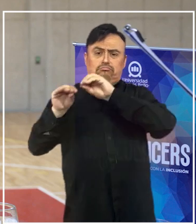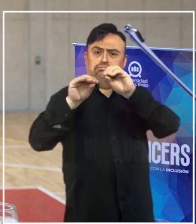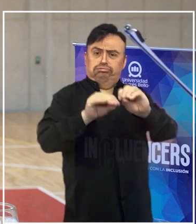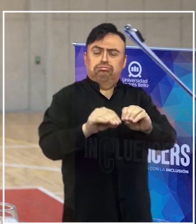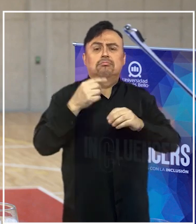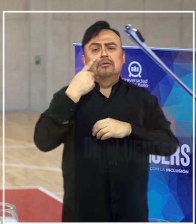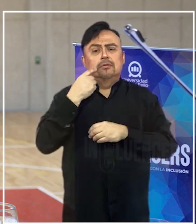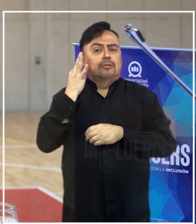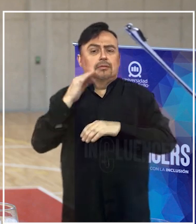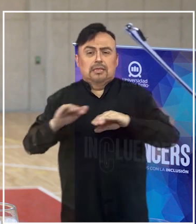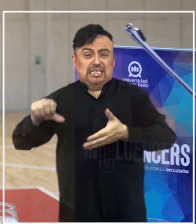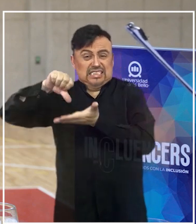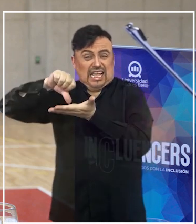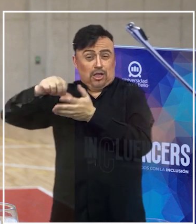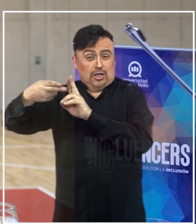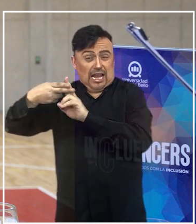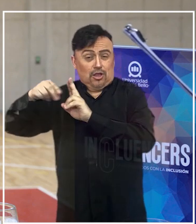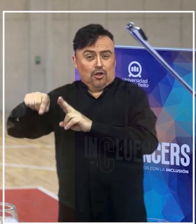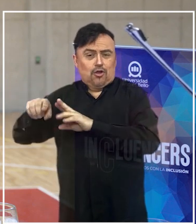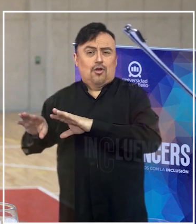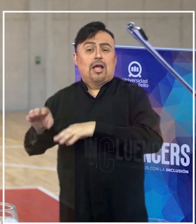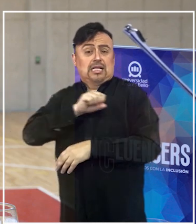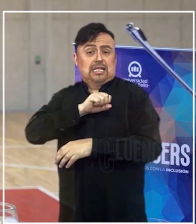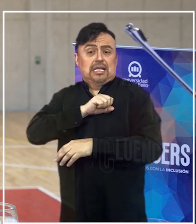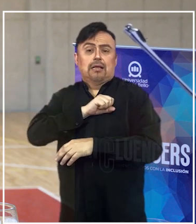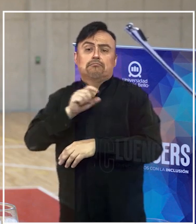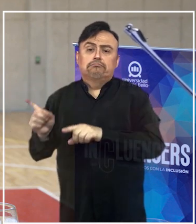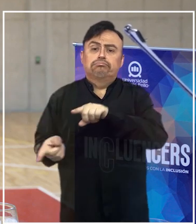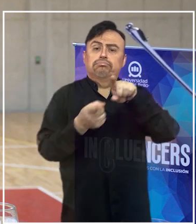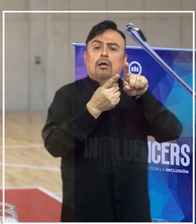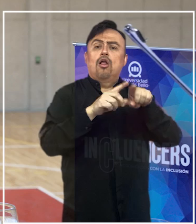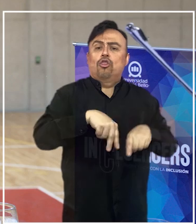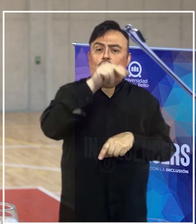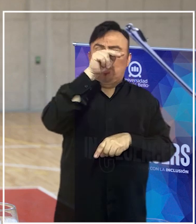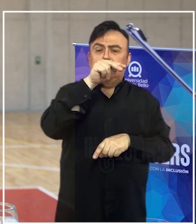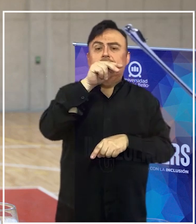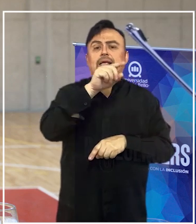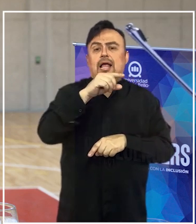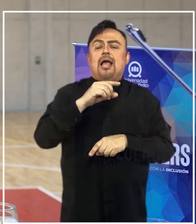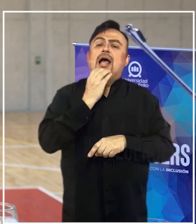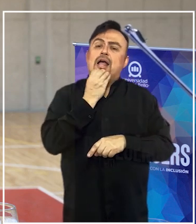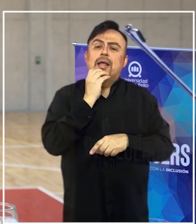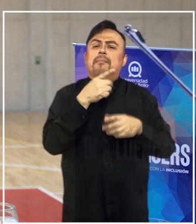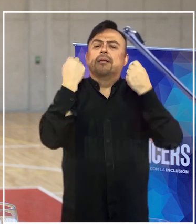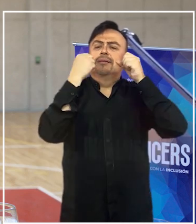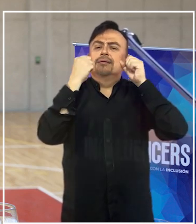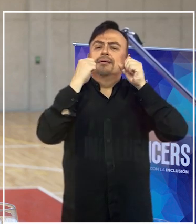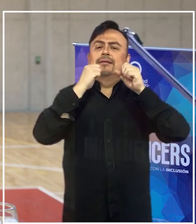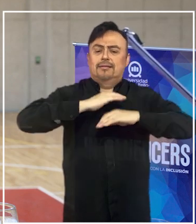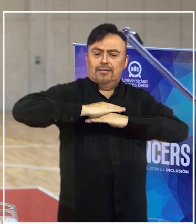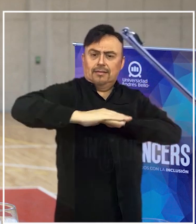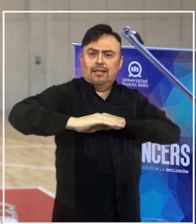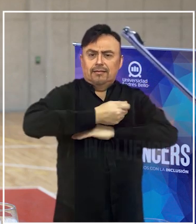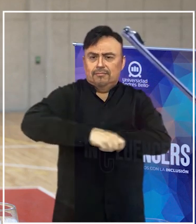de centros de Teletón de Santiago al norte hacia Antofagasta para que practicaran paratenis de mesa